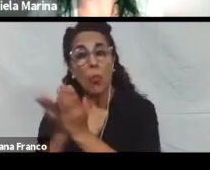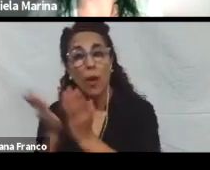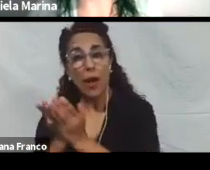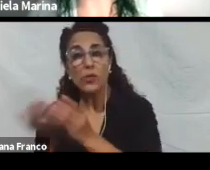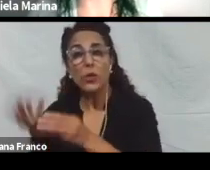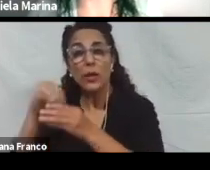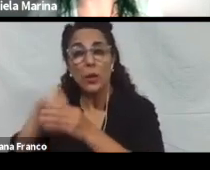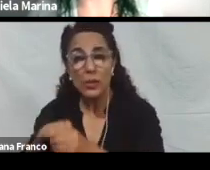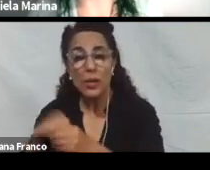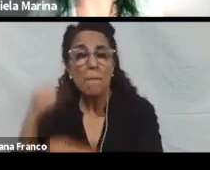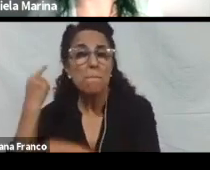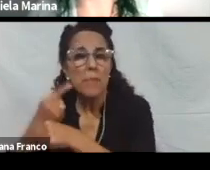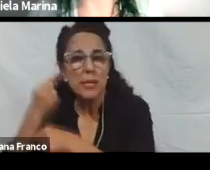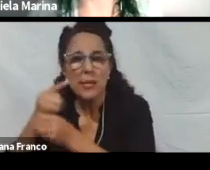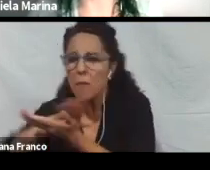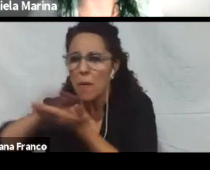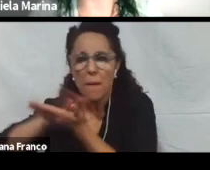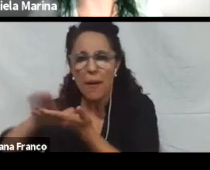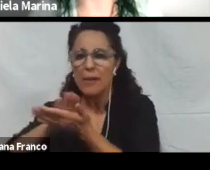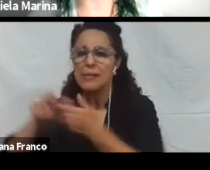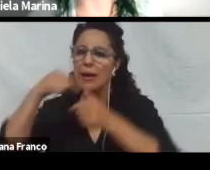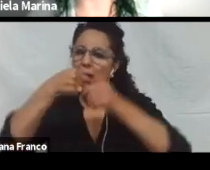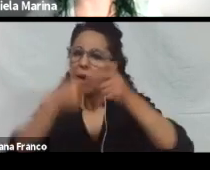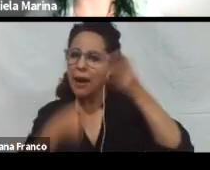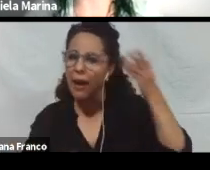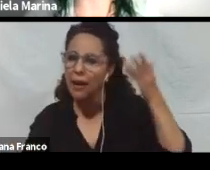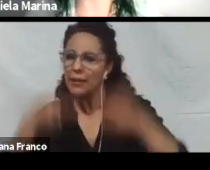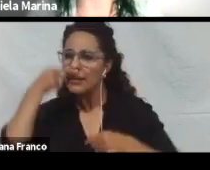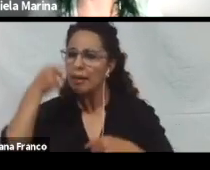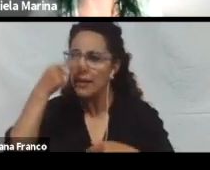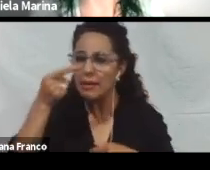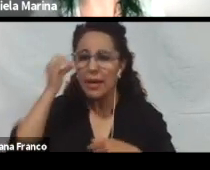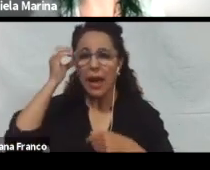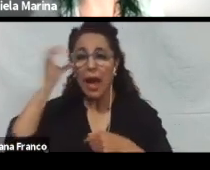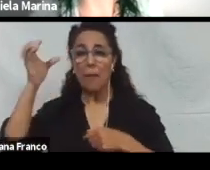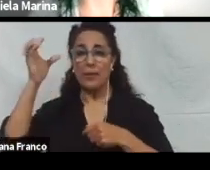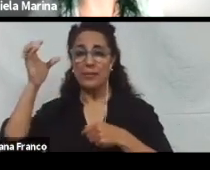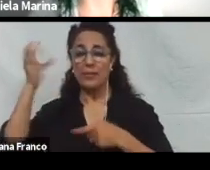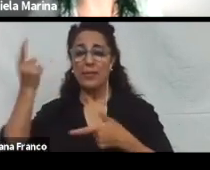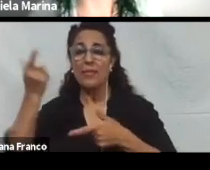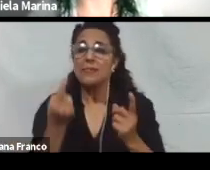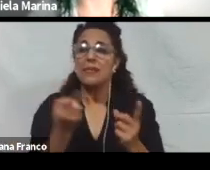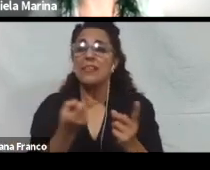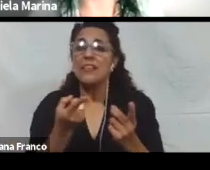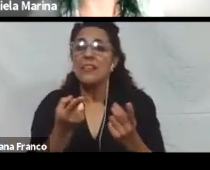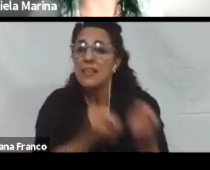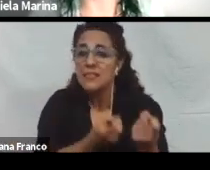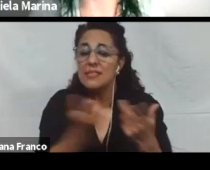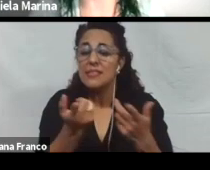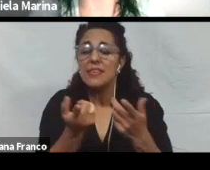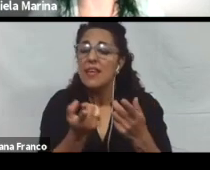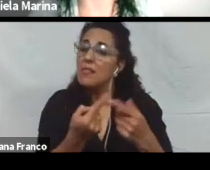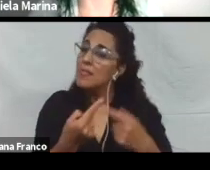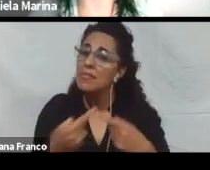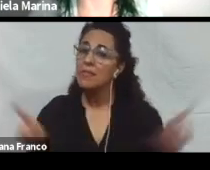de que cada estudiante tiene características, intereses, capacidades y necesidades de aprendizajes distintos.